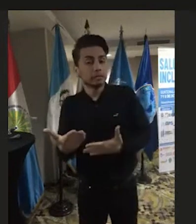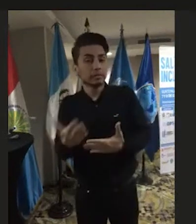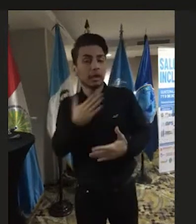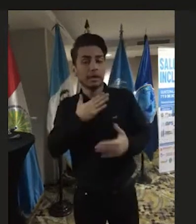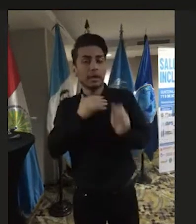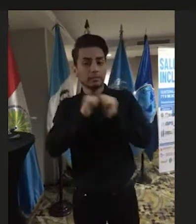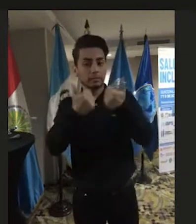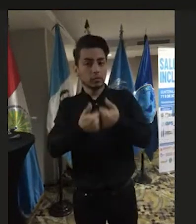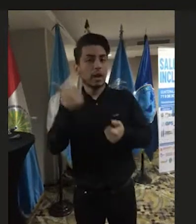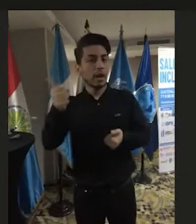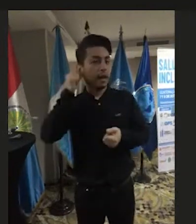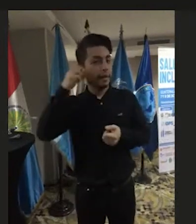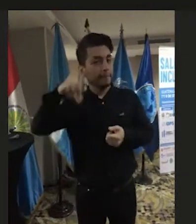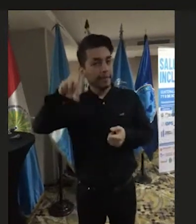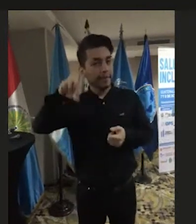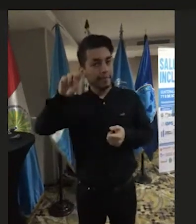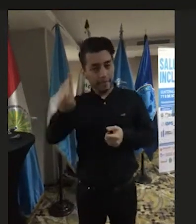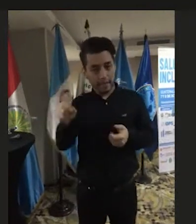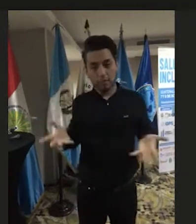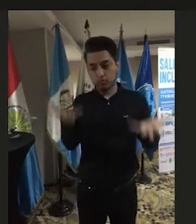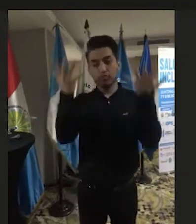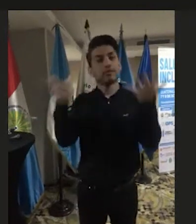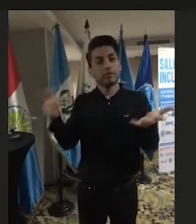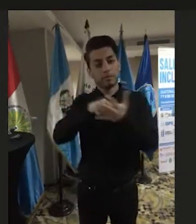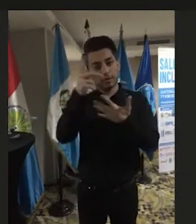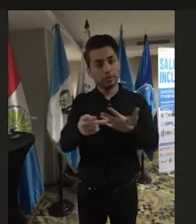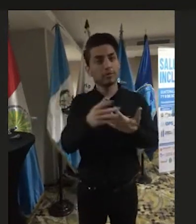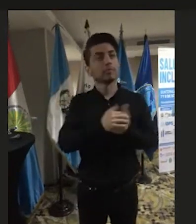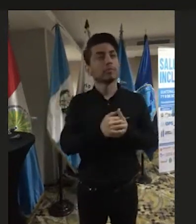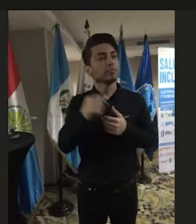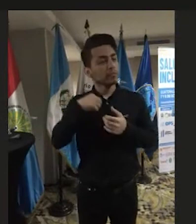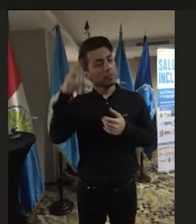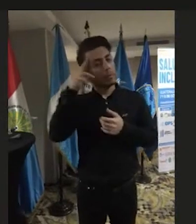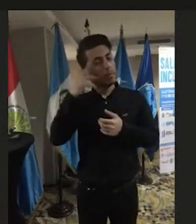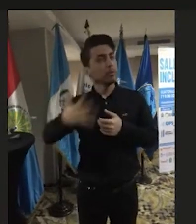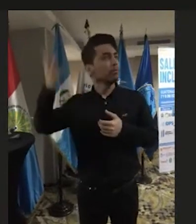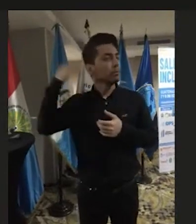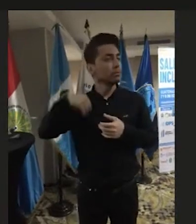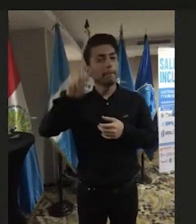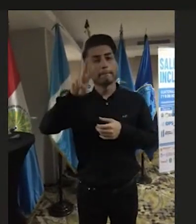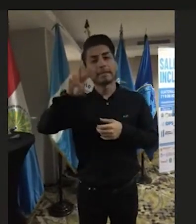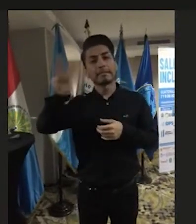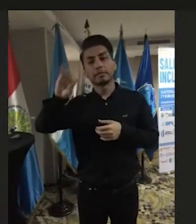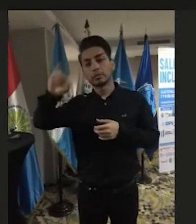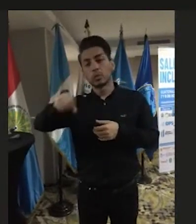AGPD para que este proyecto se llevara a cabo. Yo recuerdo que un 23 de junio estábamos